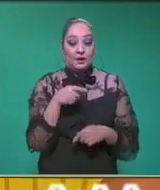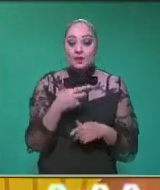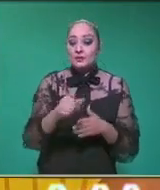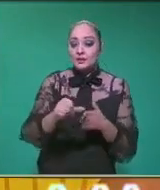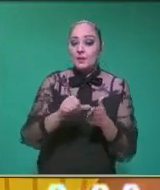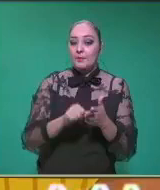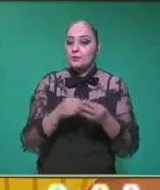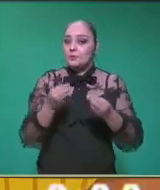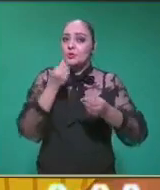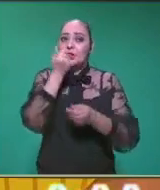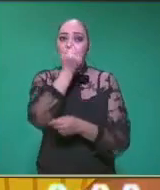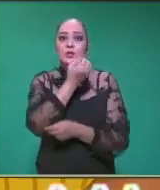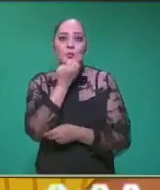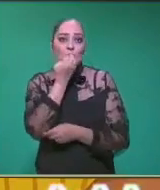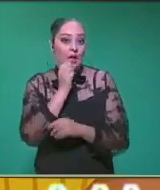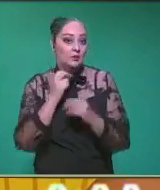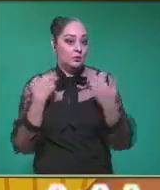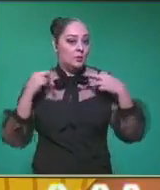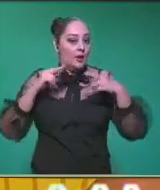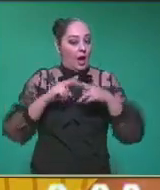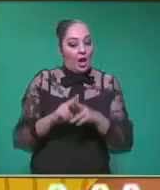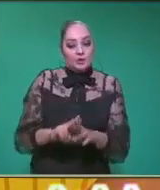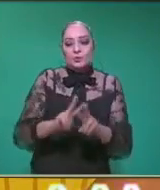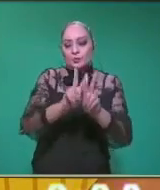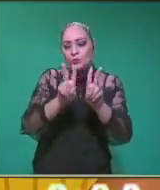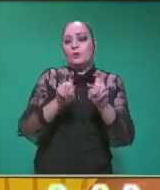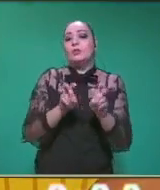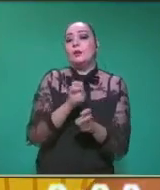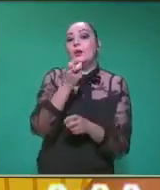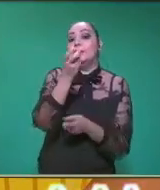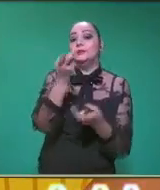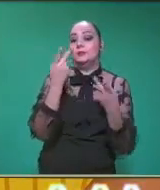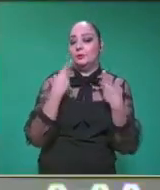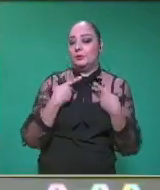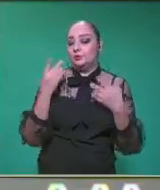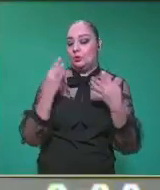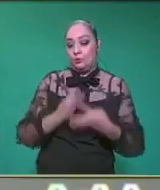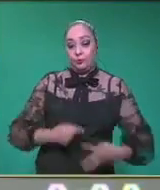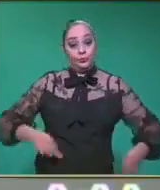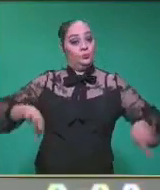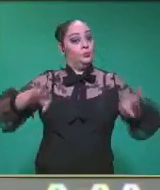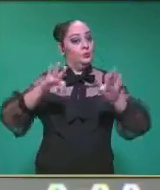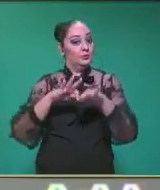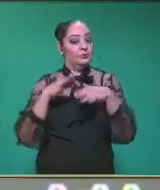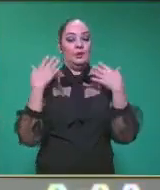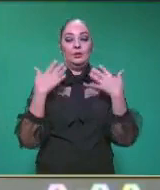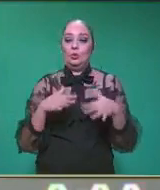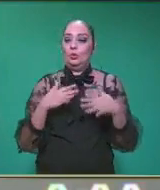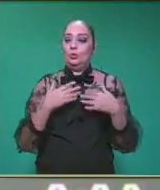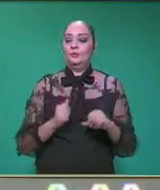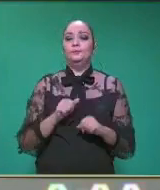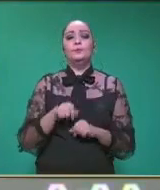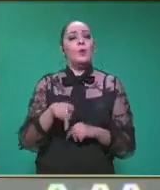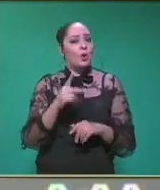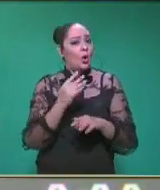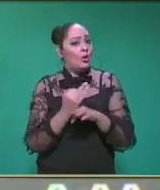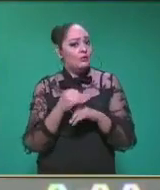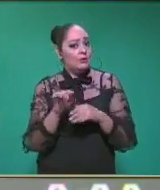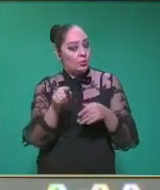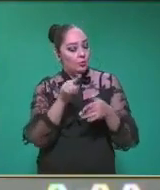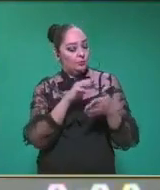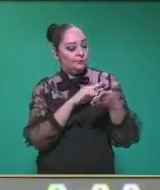muchas escuelas, los maestros estuvieron hablando de este gran personaje. Pero, maestra, usted acaba de leer una